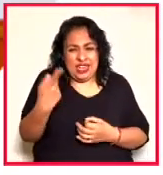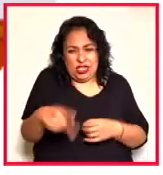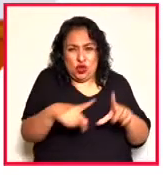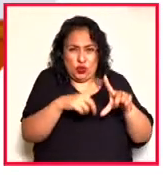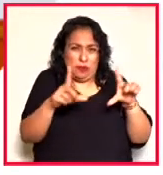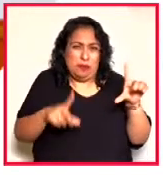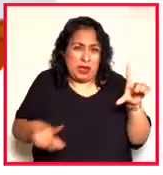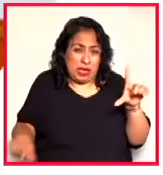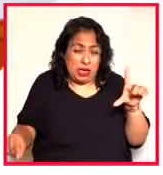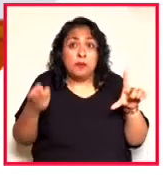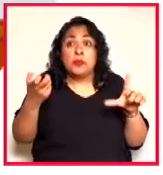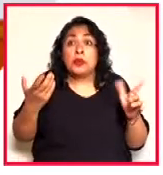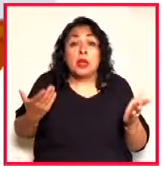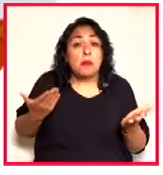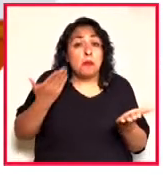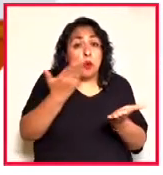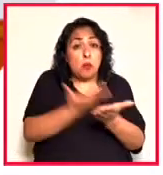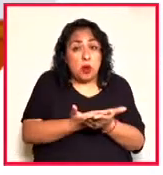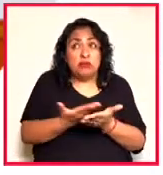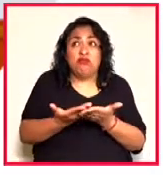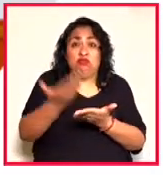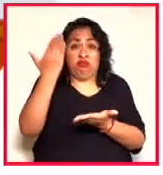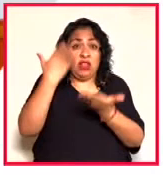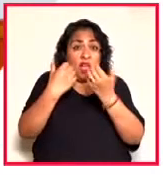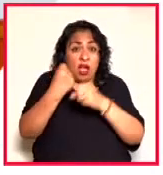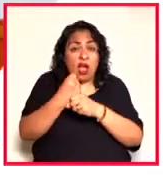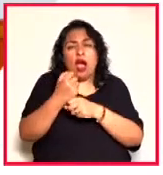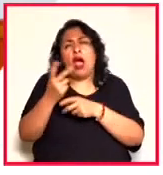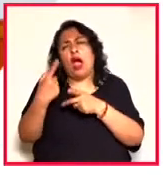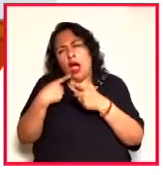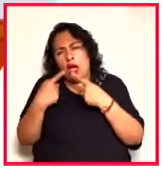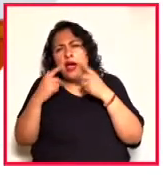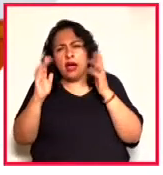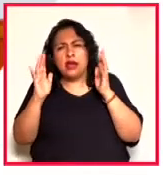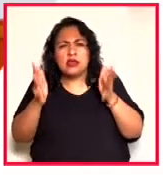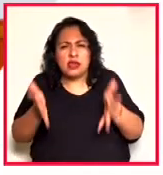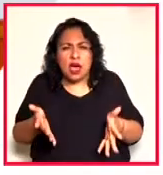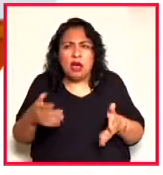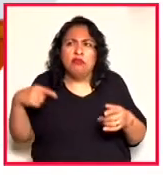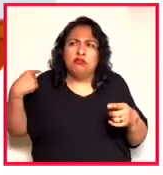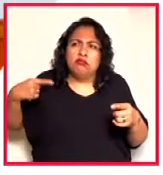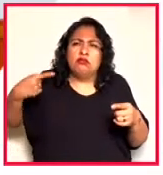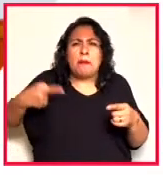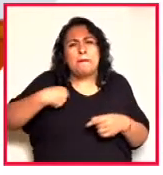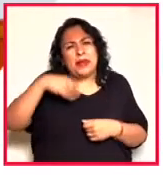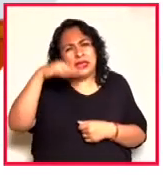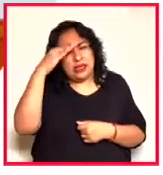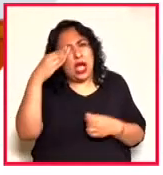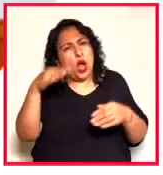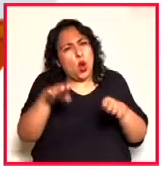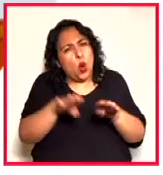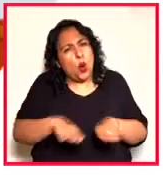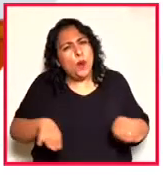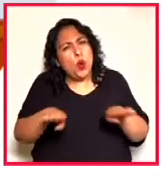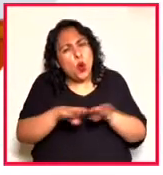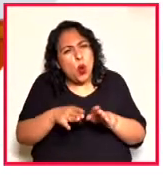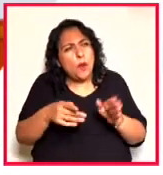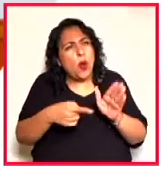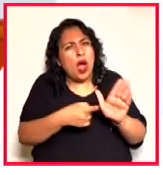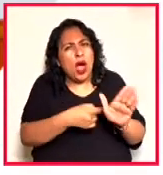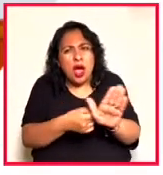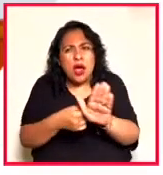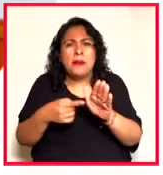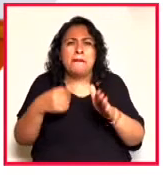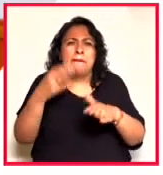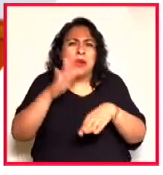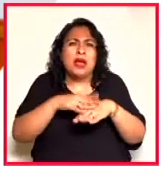Es una iniciativa que hace mucho tiempo se había platicado, se ha venido pensando en cómo hacer más presencia desde